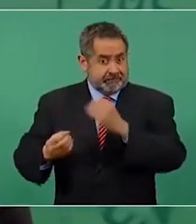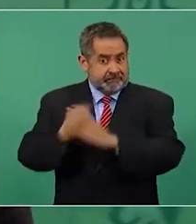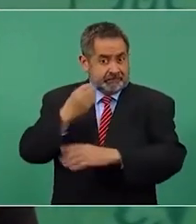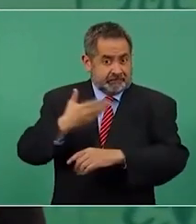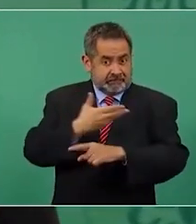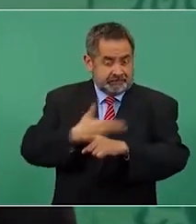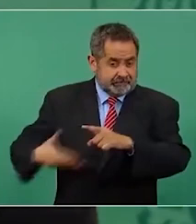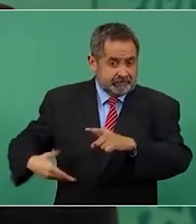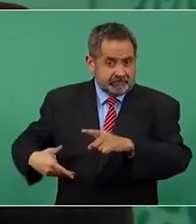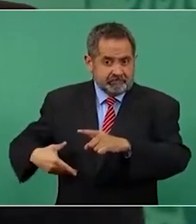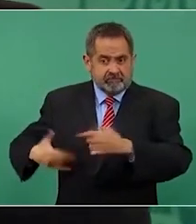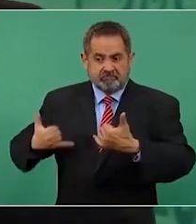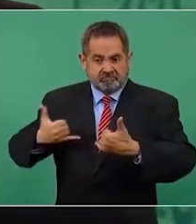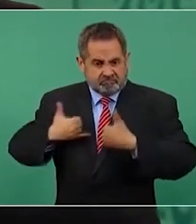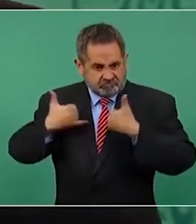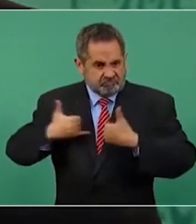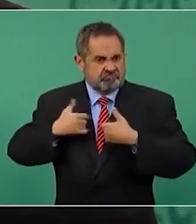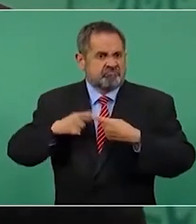y de lucha,